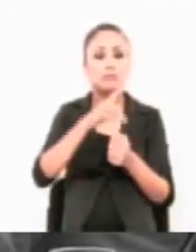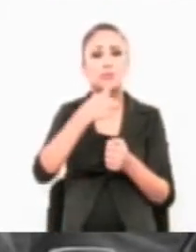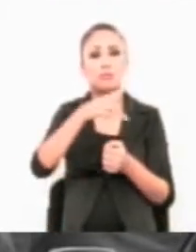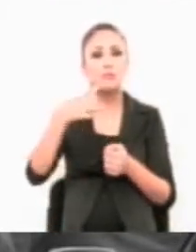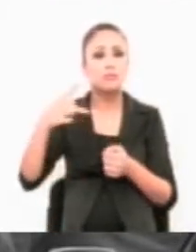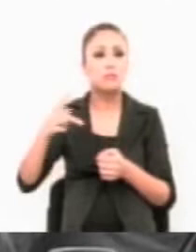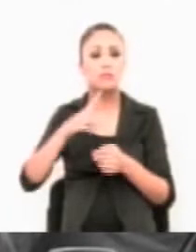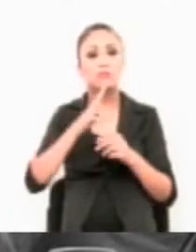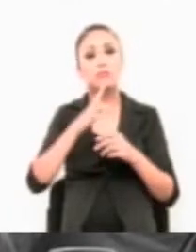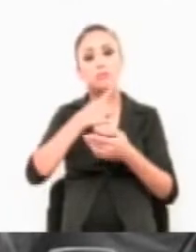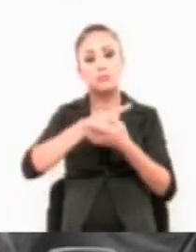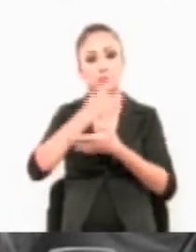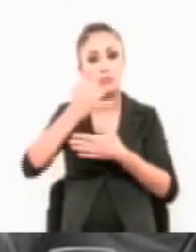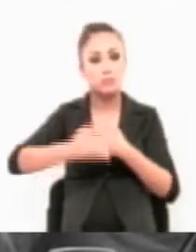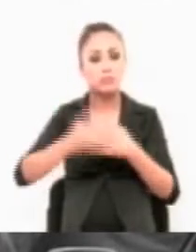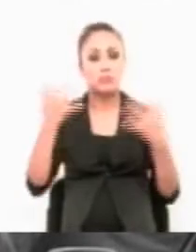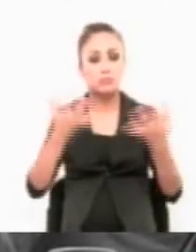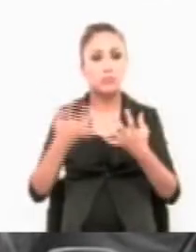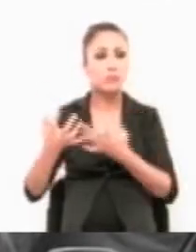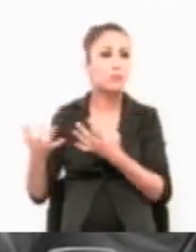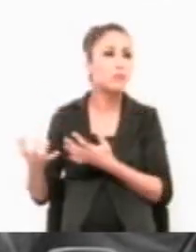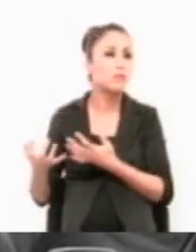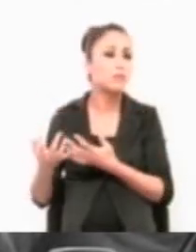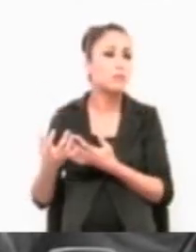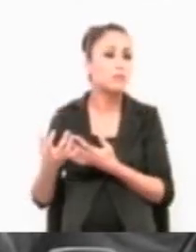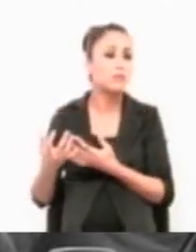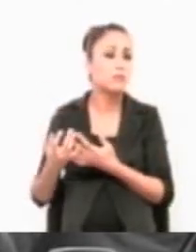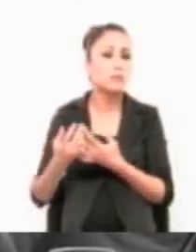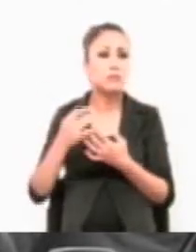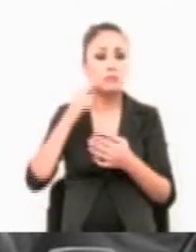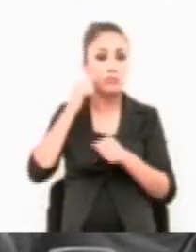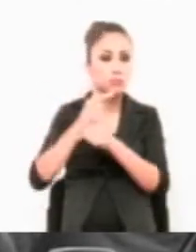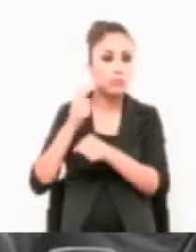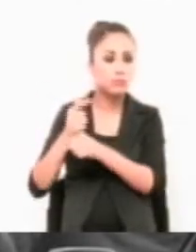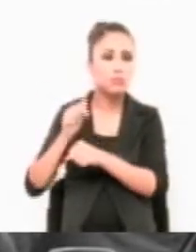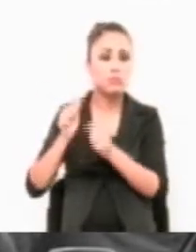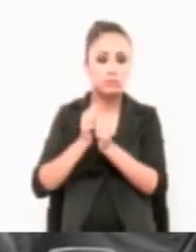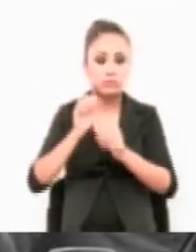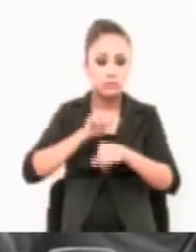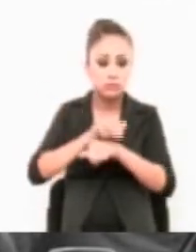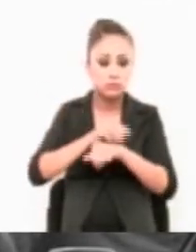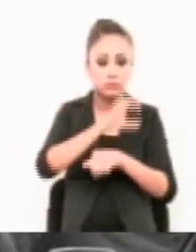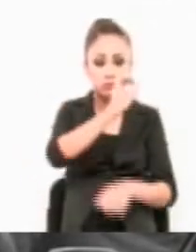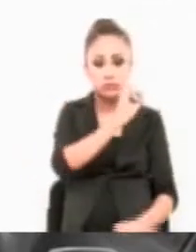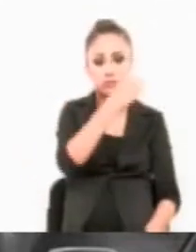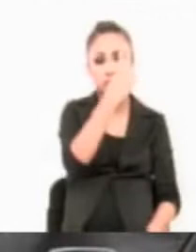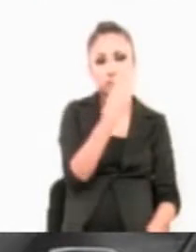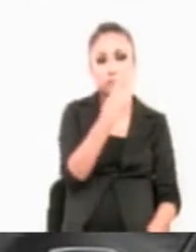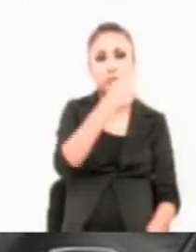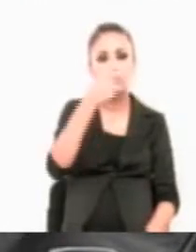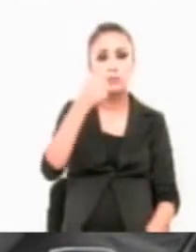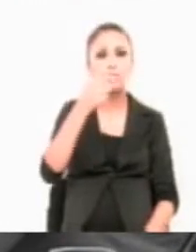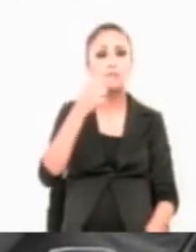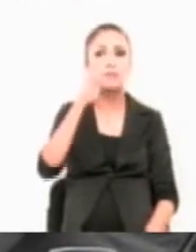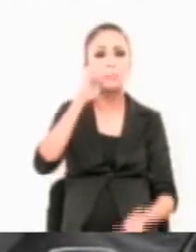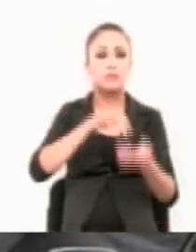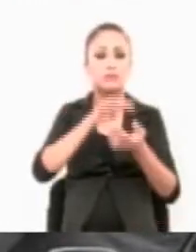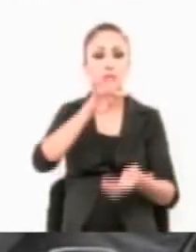del proyecto de resolución del procedimiento sancionador ordinario, identificado con el número de expediente 01-2019